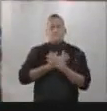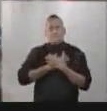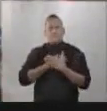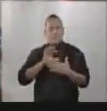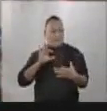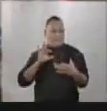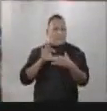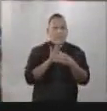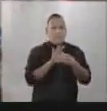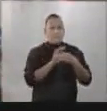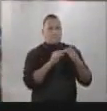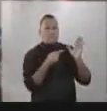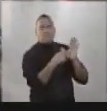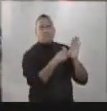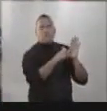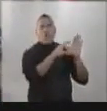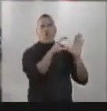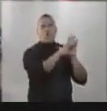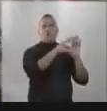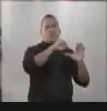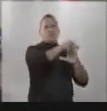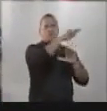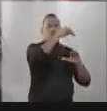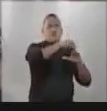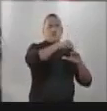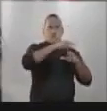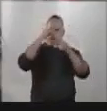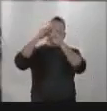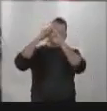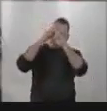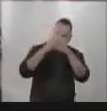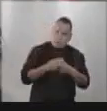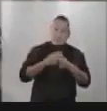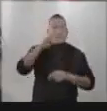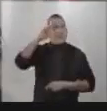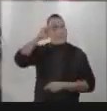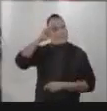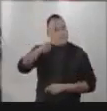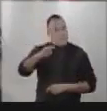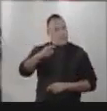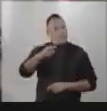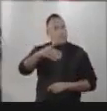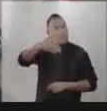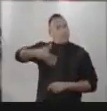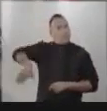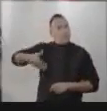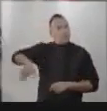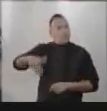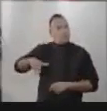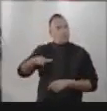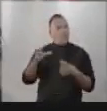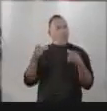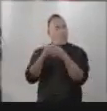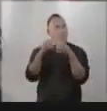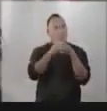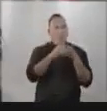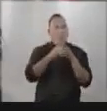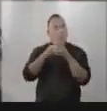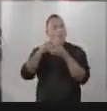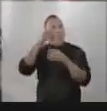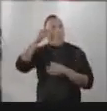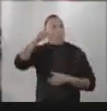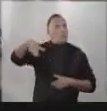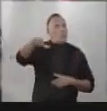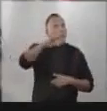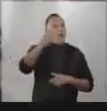reafirmaremos nuestro apego a la letra constitucional en el reconocimiento y respeto a los derechos